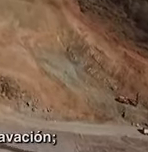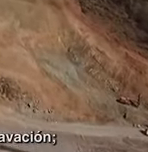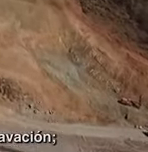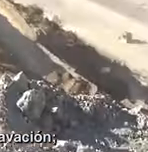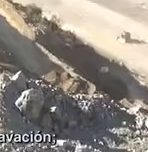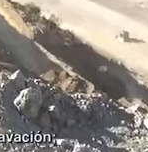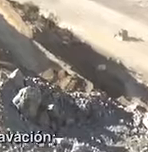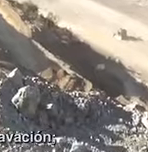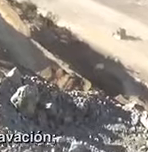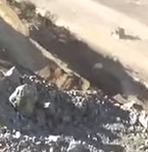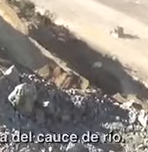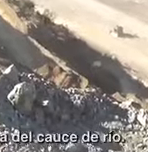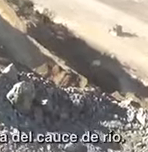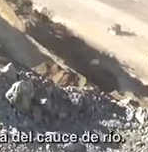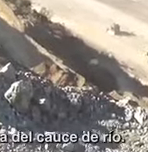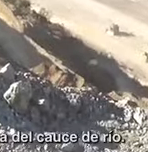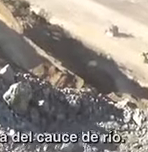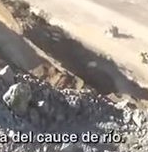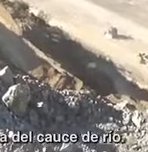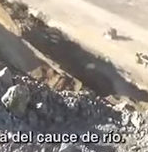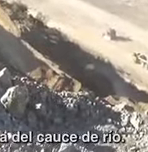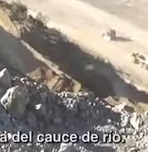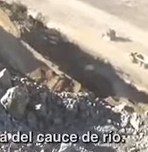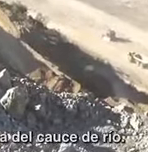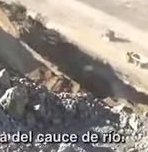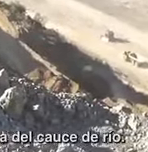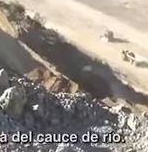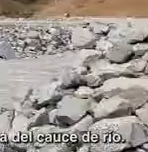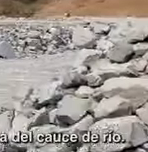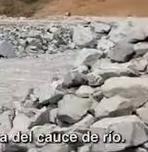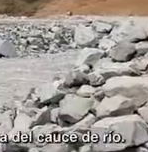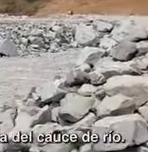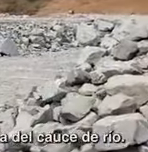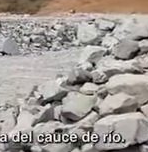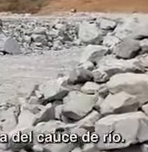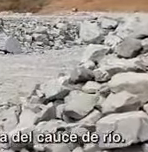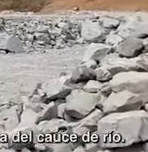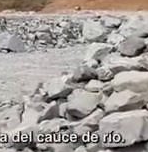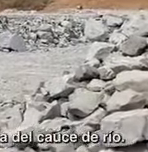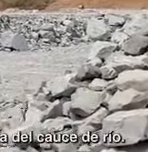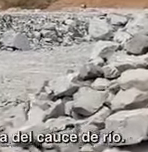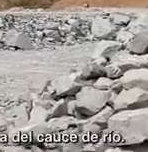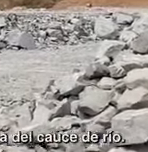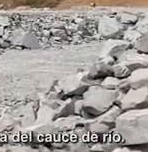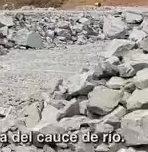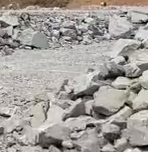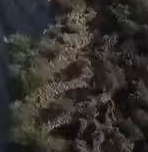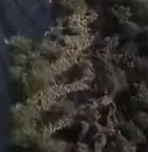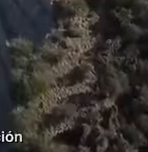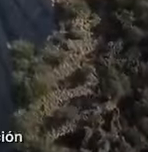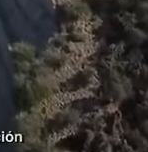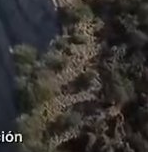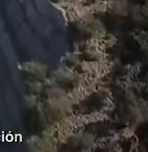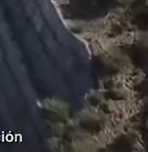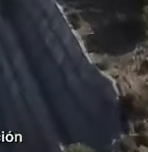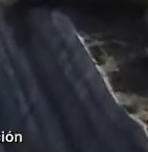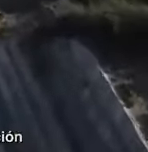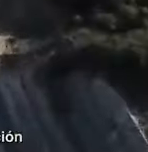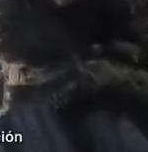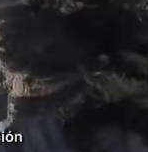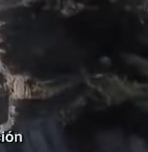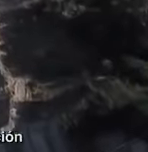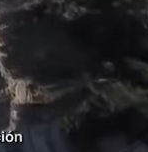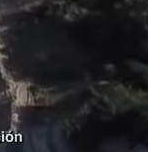se realizan trabajos de excavación, asimismo, se realiza la carga y el acarreo del material en la zona del cauce de río. En el vertedor 1,